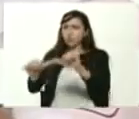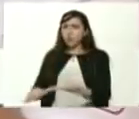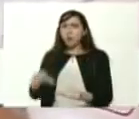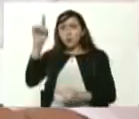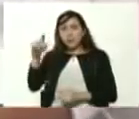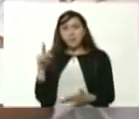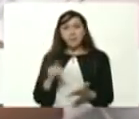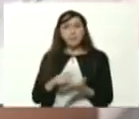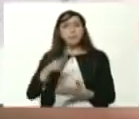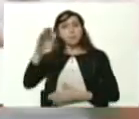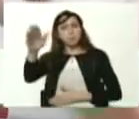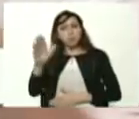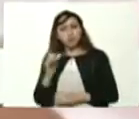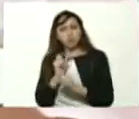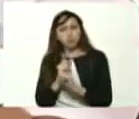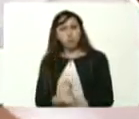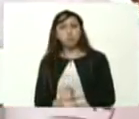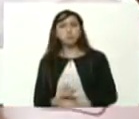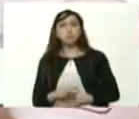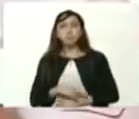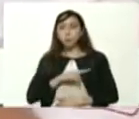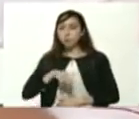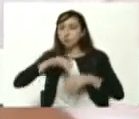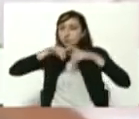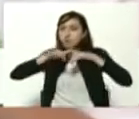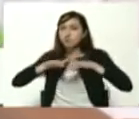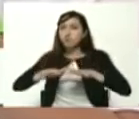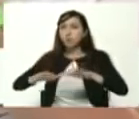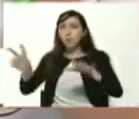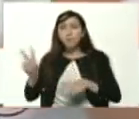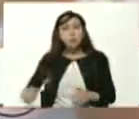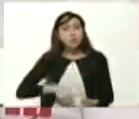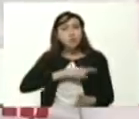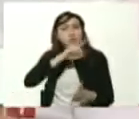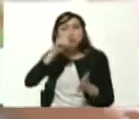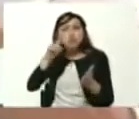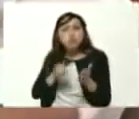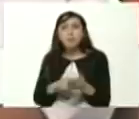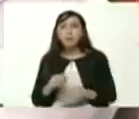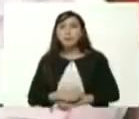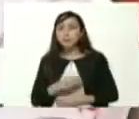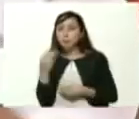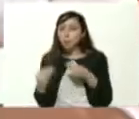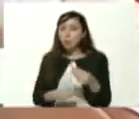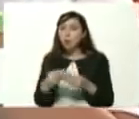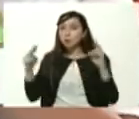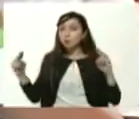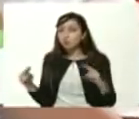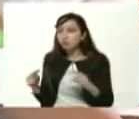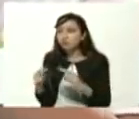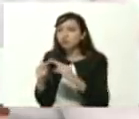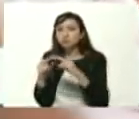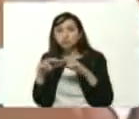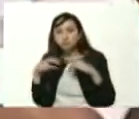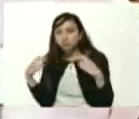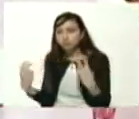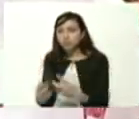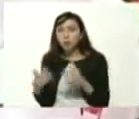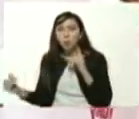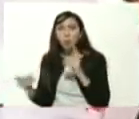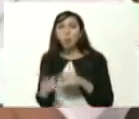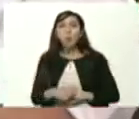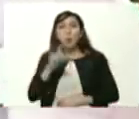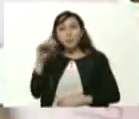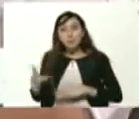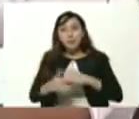presente y nuestro futuro estamos desplegados en todo el territorio nacional hemos realizado puntos de encuentro hemos realizado a través de las